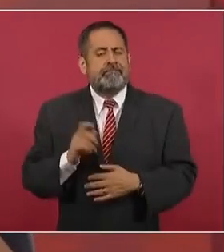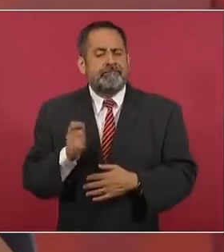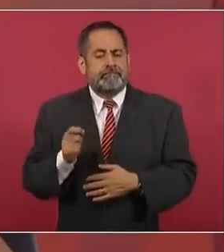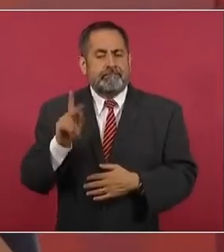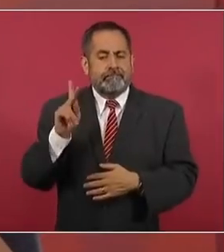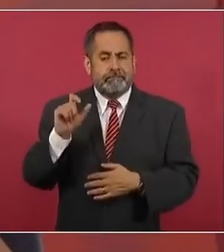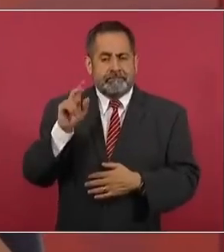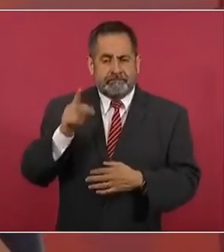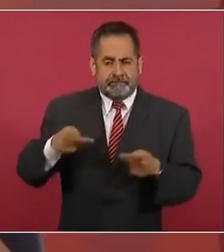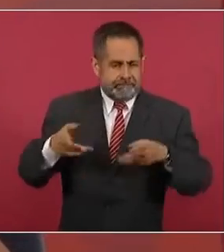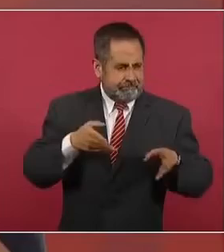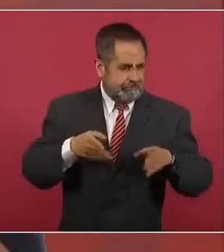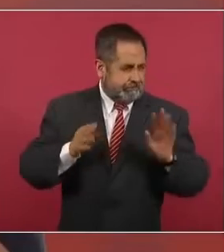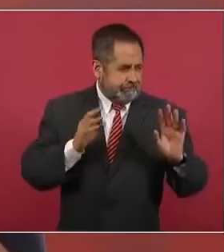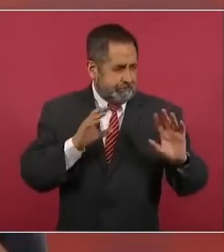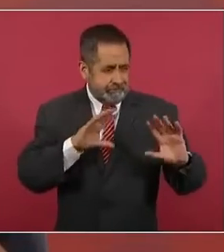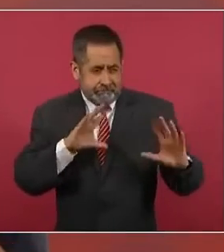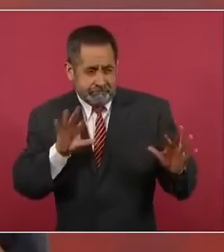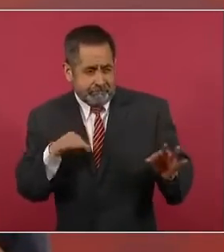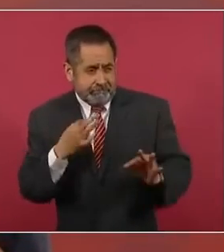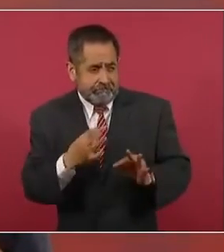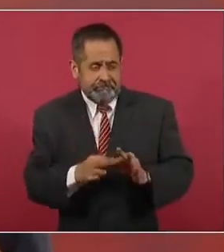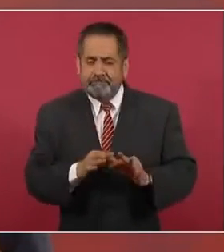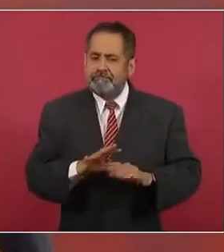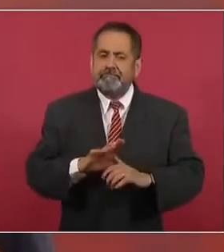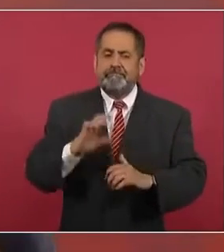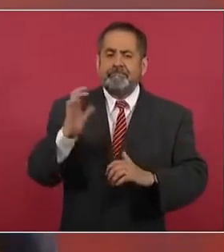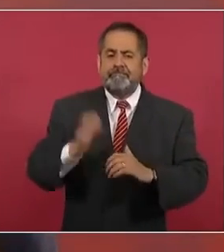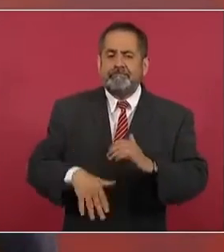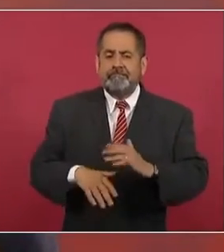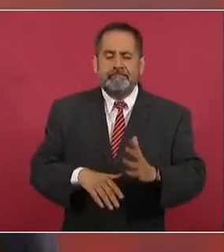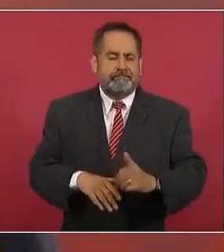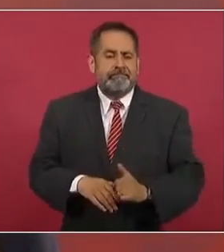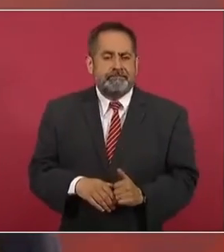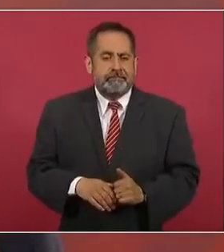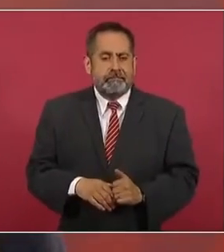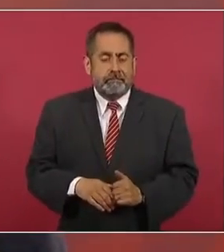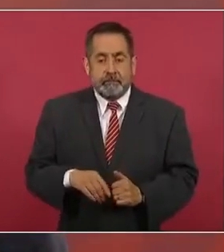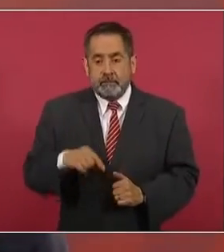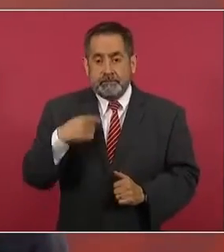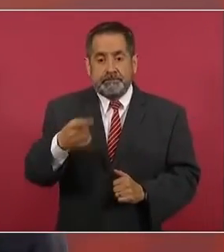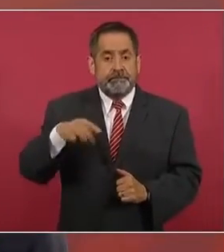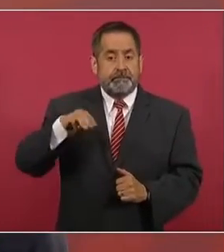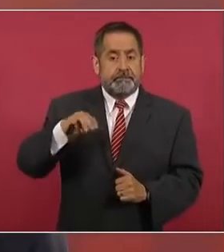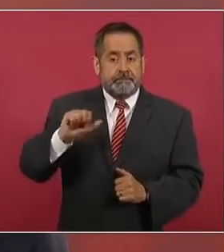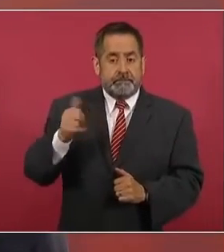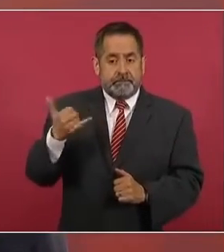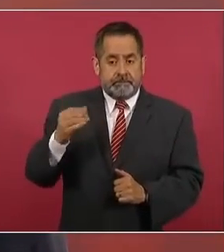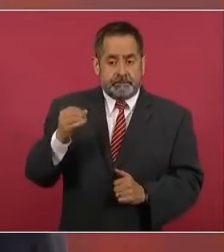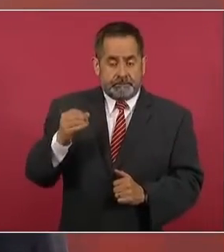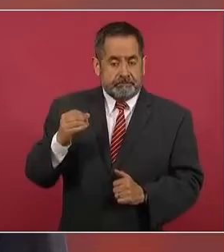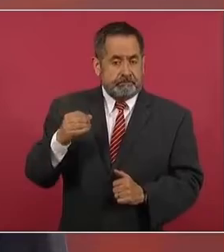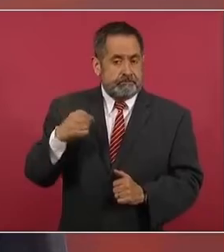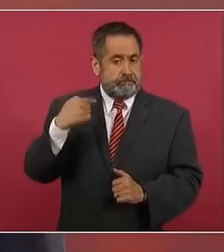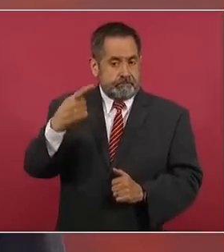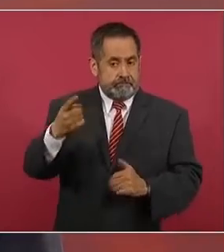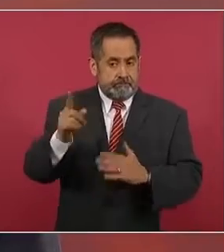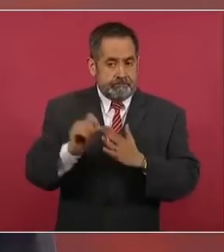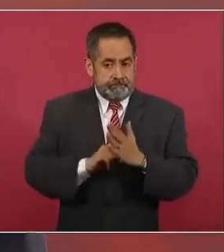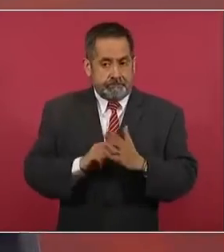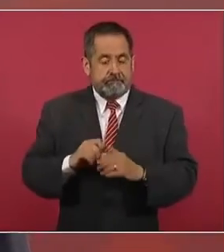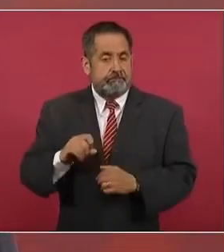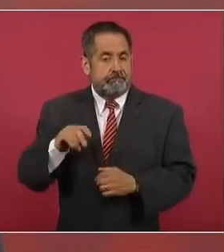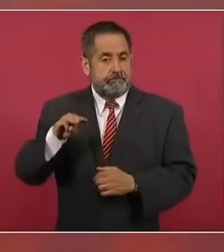vacunación. Y ya en mayo ya vamos